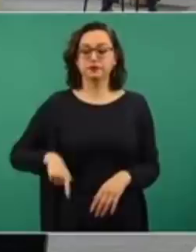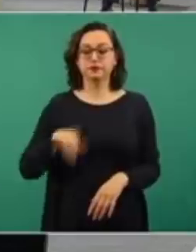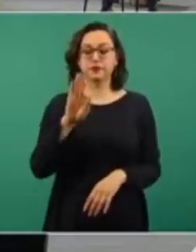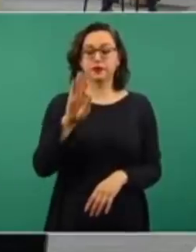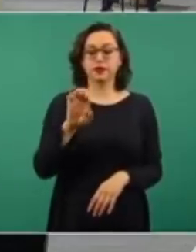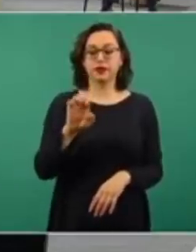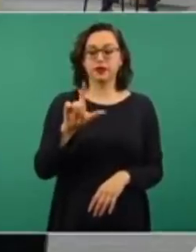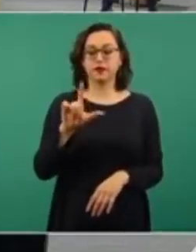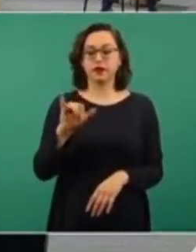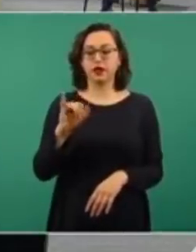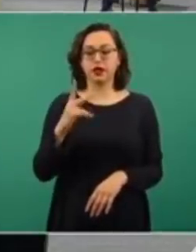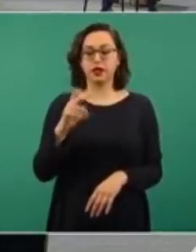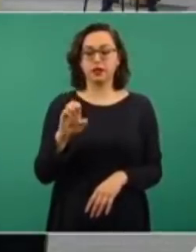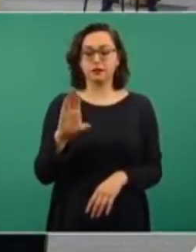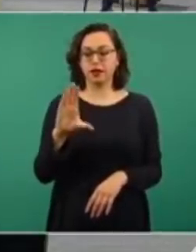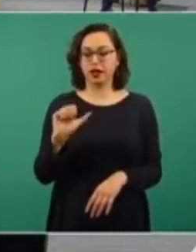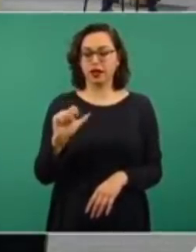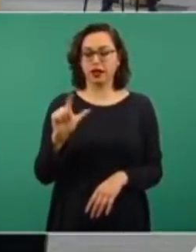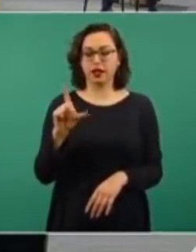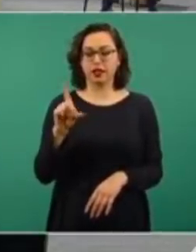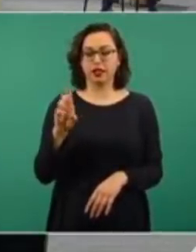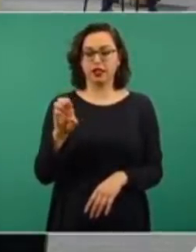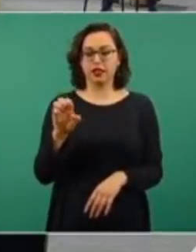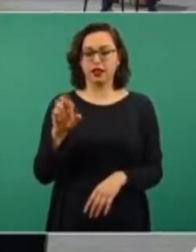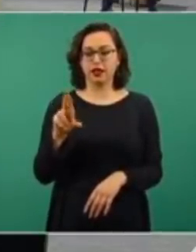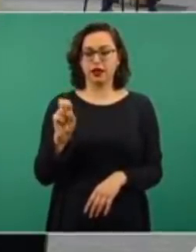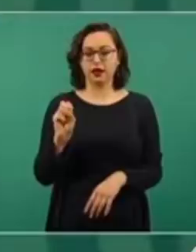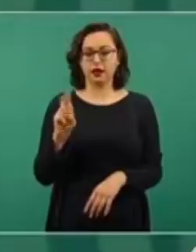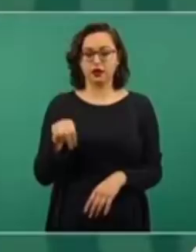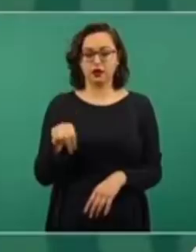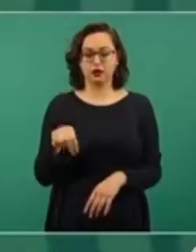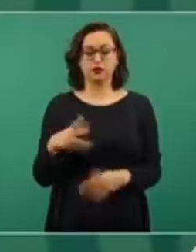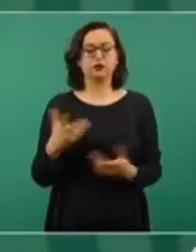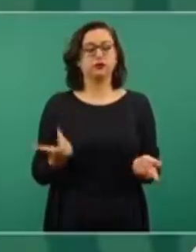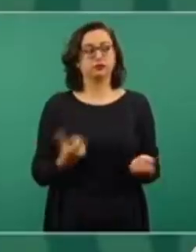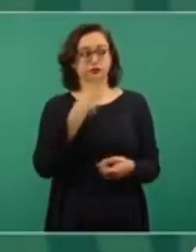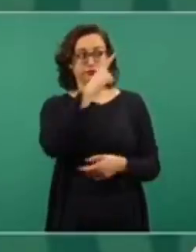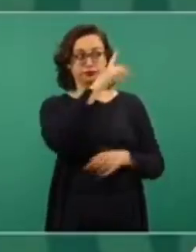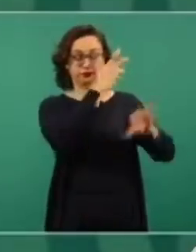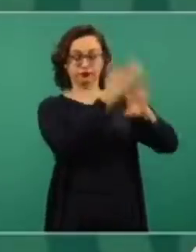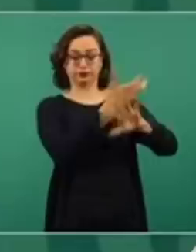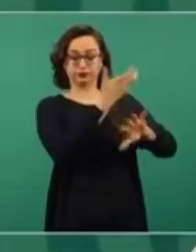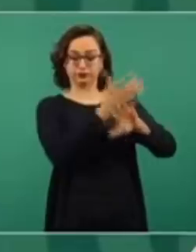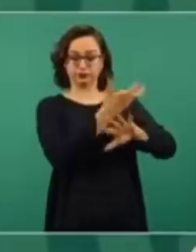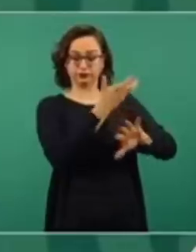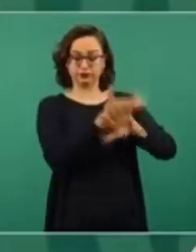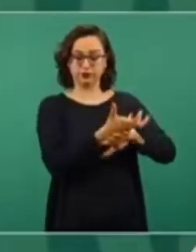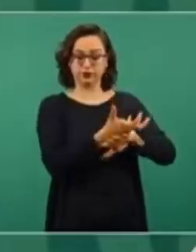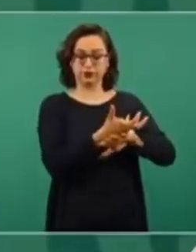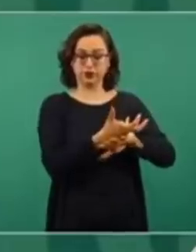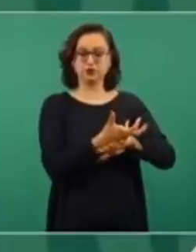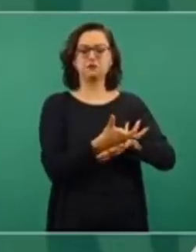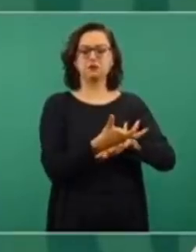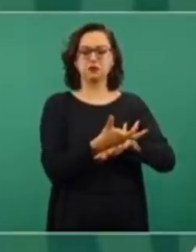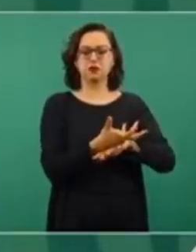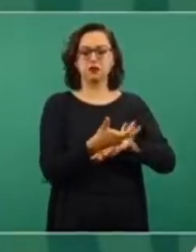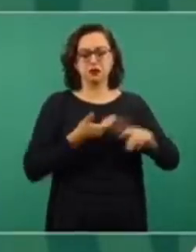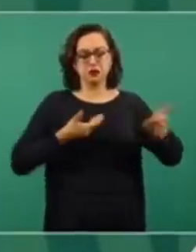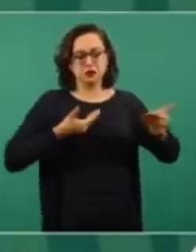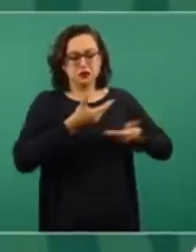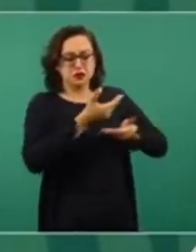se permitió que desde Estados Unidos introdujeran armas